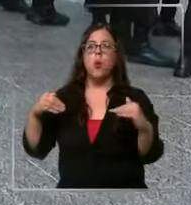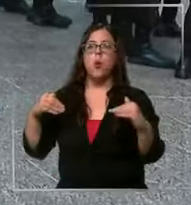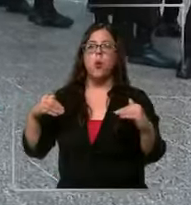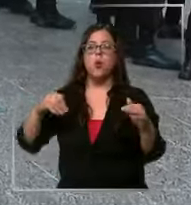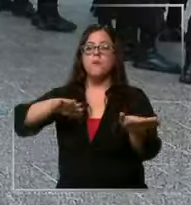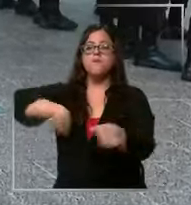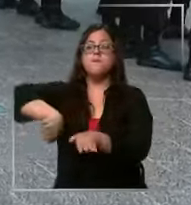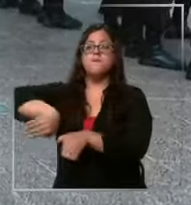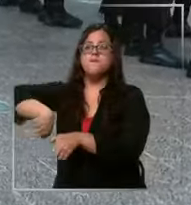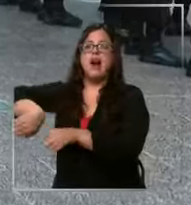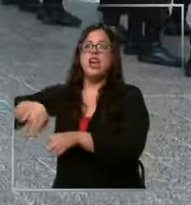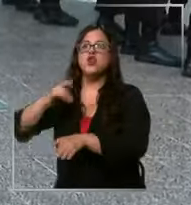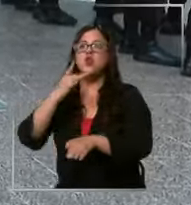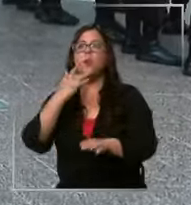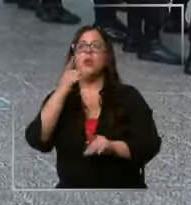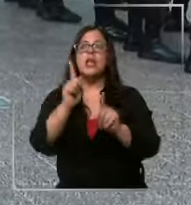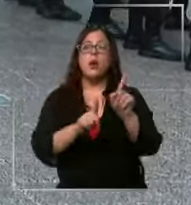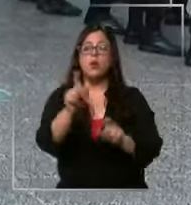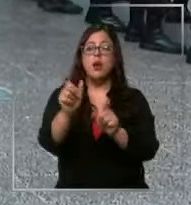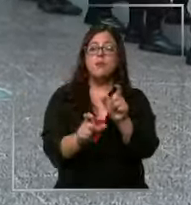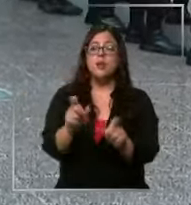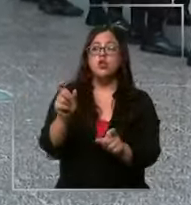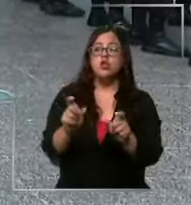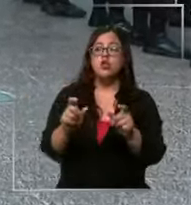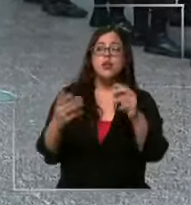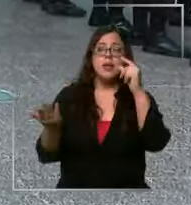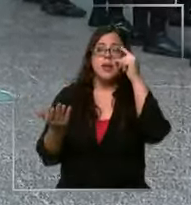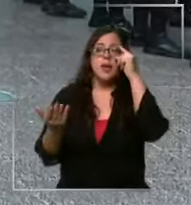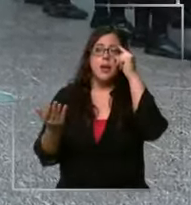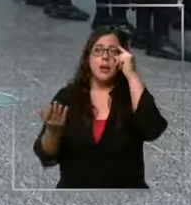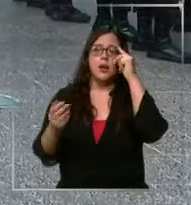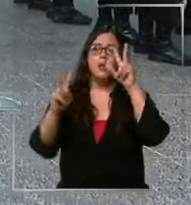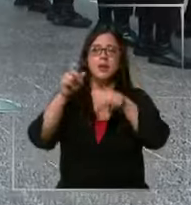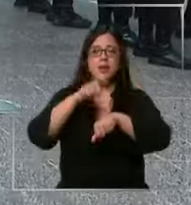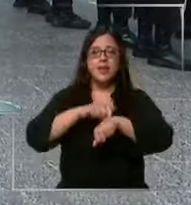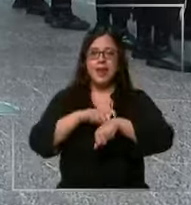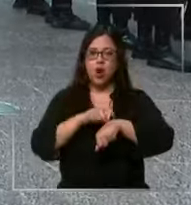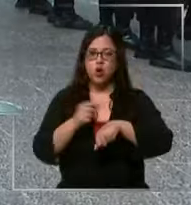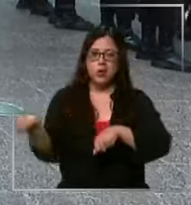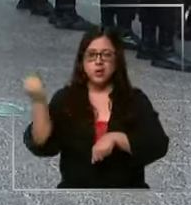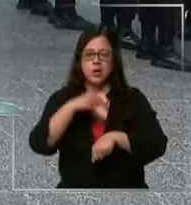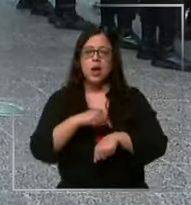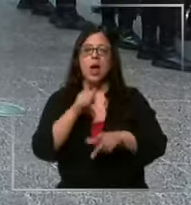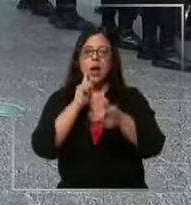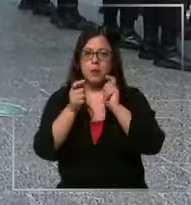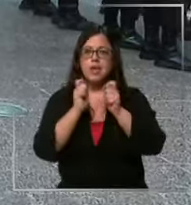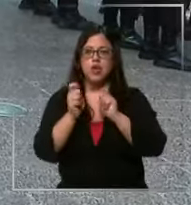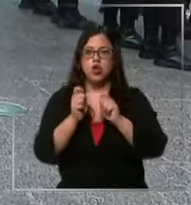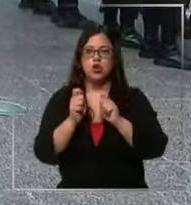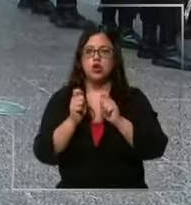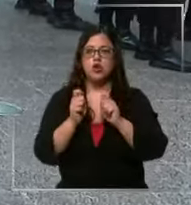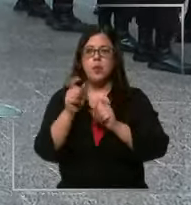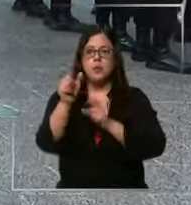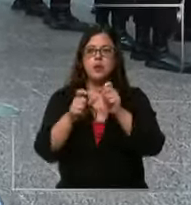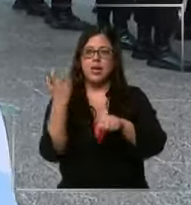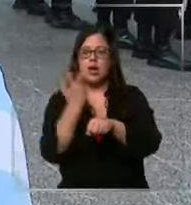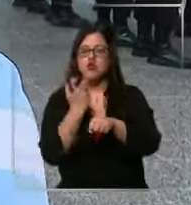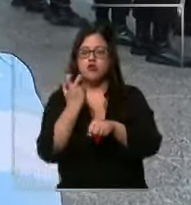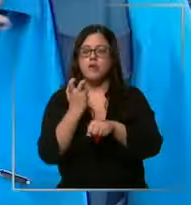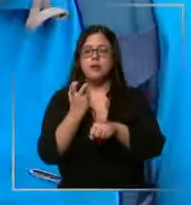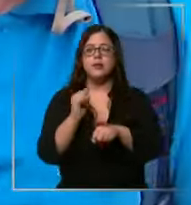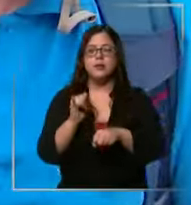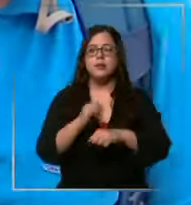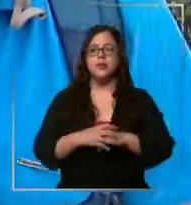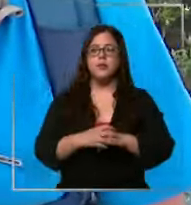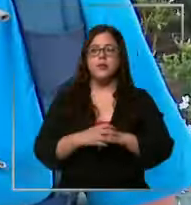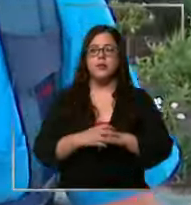adentro porque suelen haber personas que por la hora que llegamos también es peligroso, ¿no? Hay carteristas y todo eso, sí.